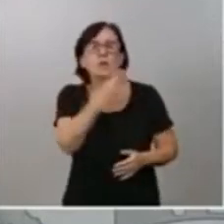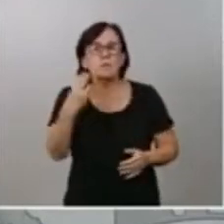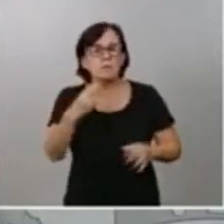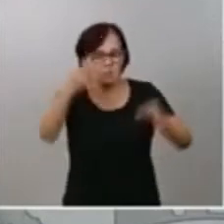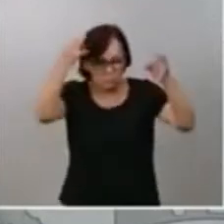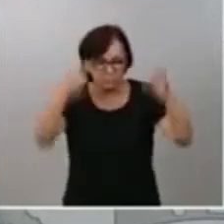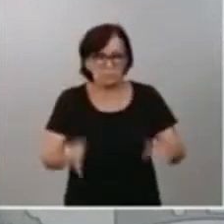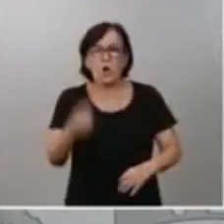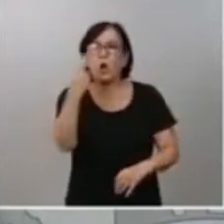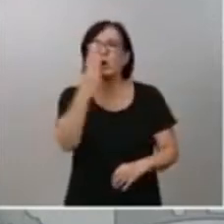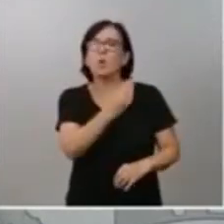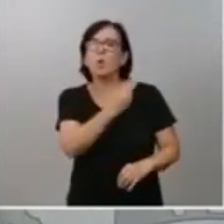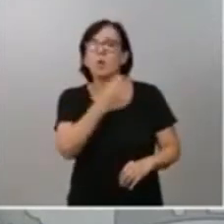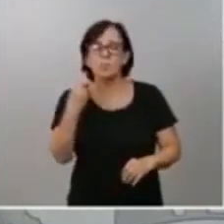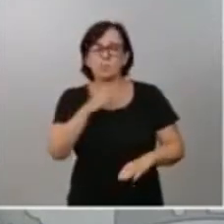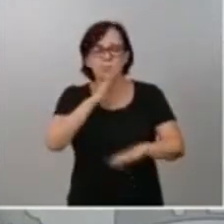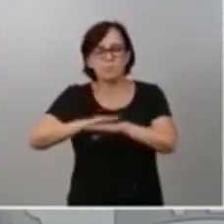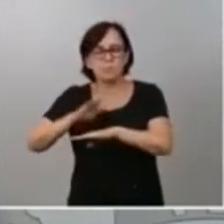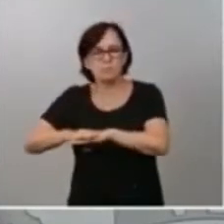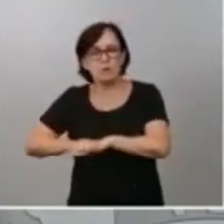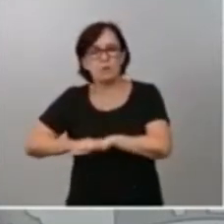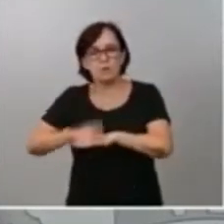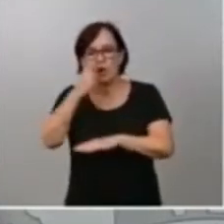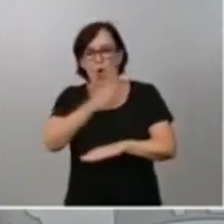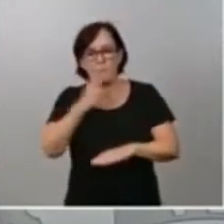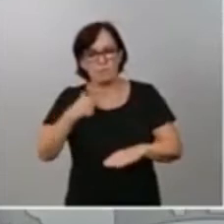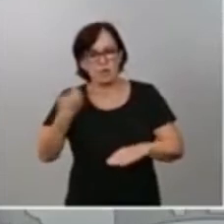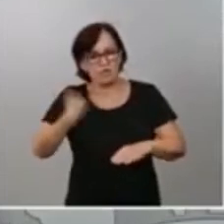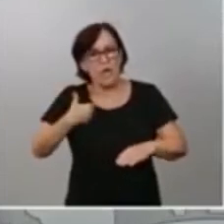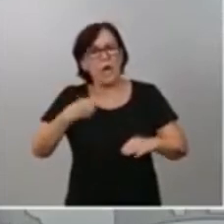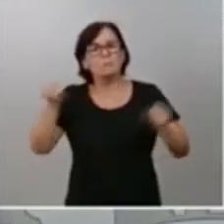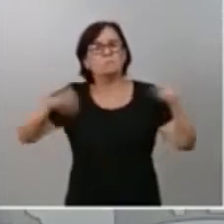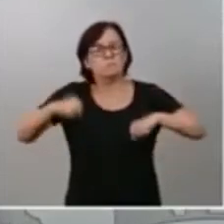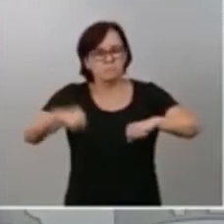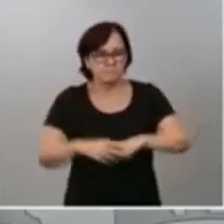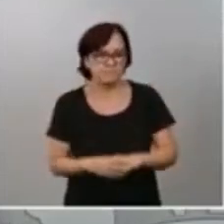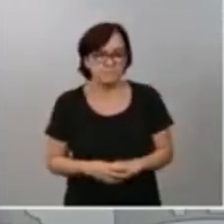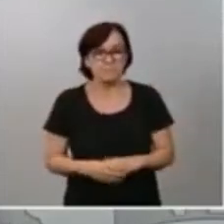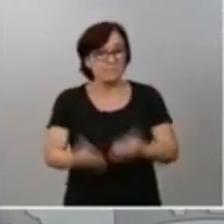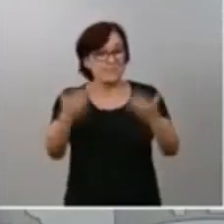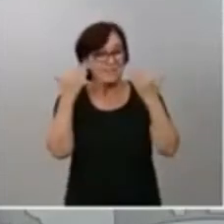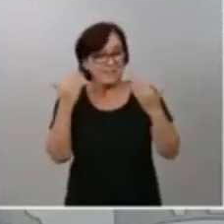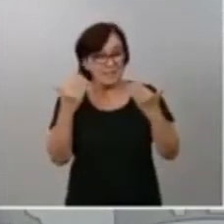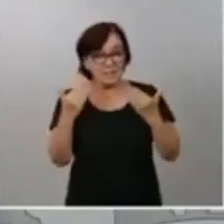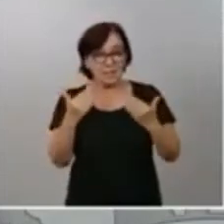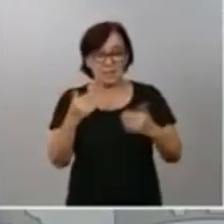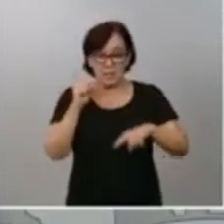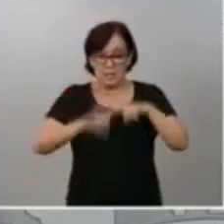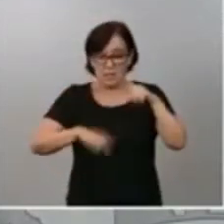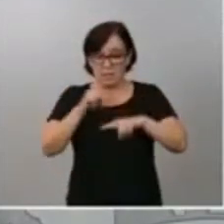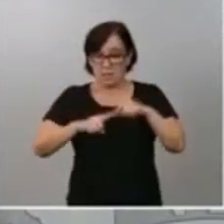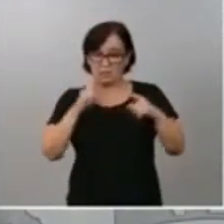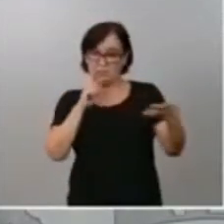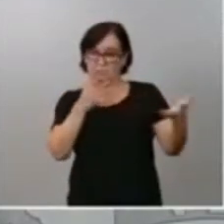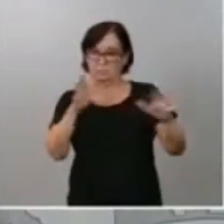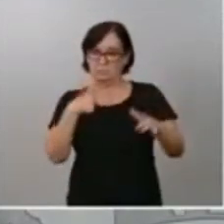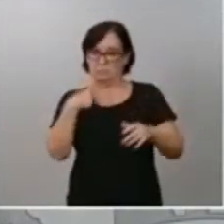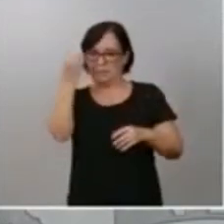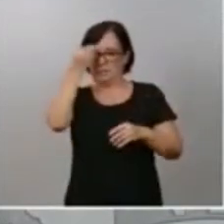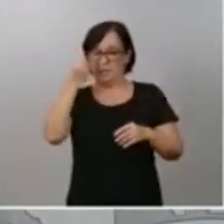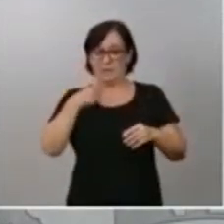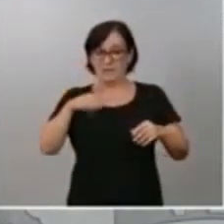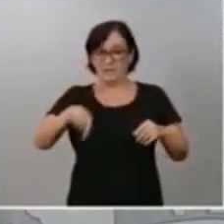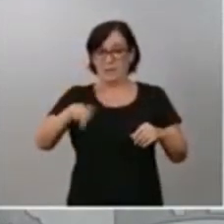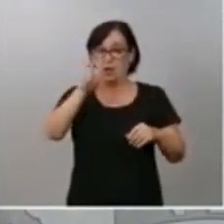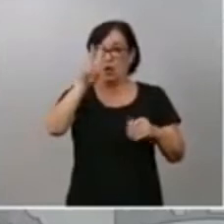nuestros compromisos adquiridos. Y, gracias a ello, según nuestra previsión, a finales del año 2021,